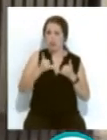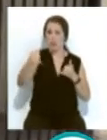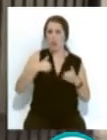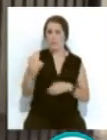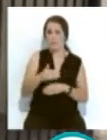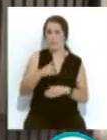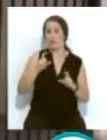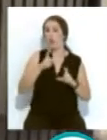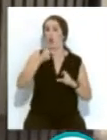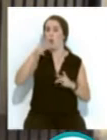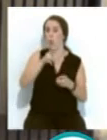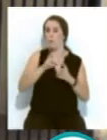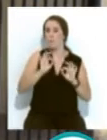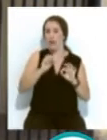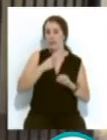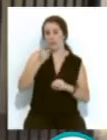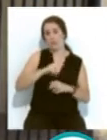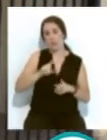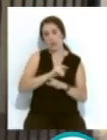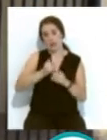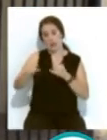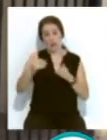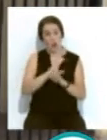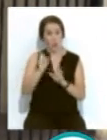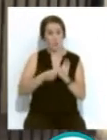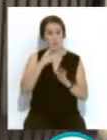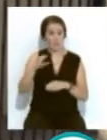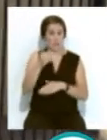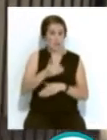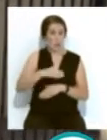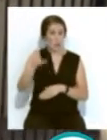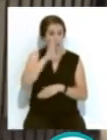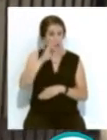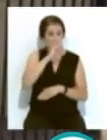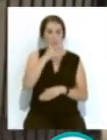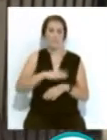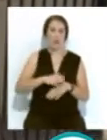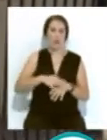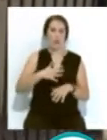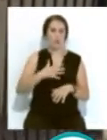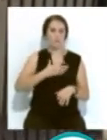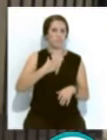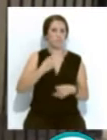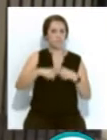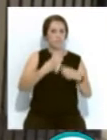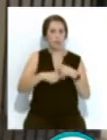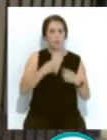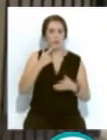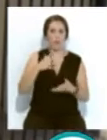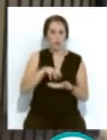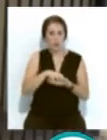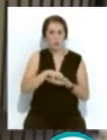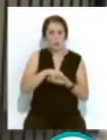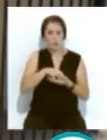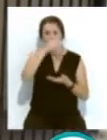bachillerato de humanidades... ...y la línea completa en bachillerato de ciencias, para no tener la familia en un vilo todo el